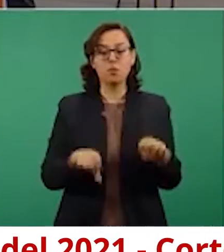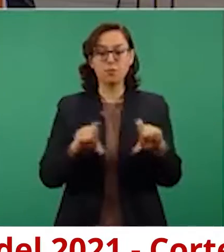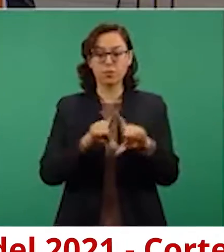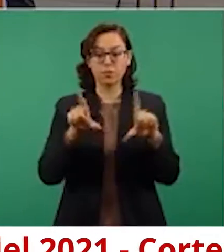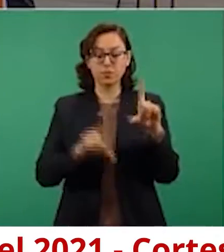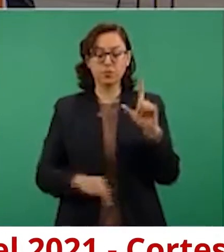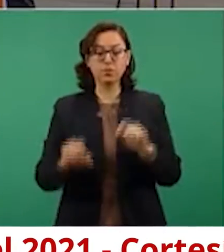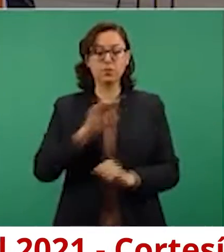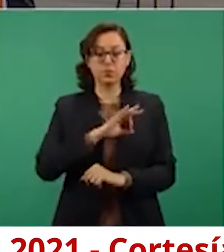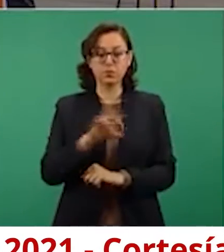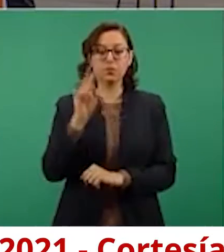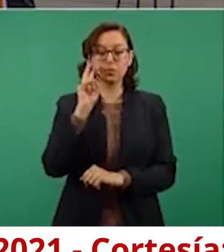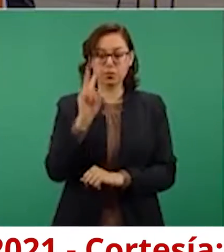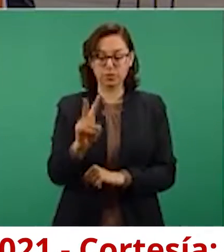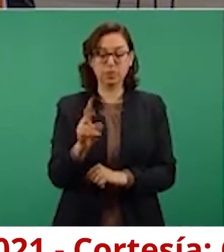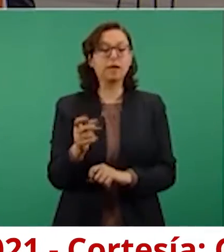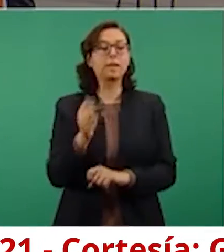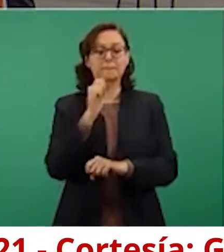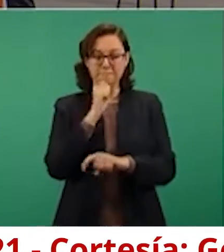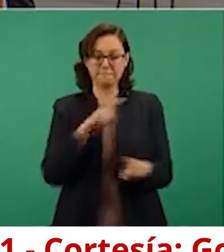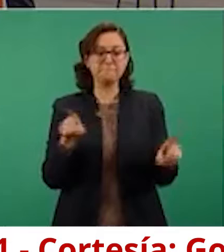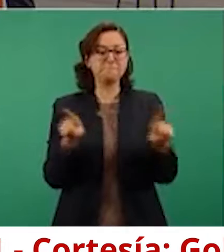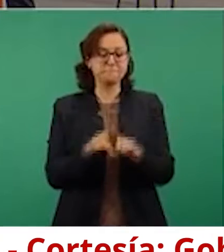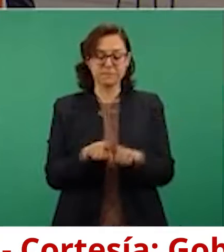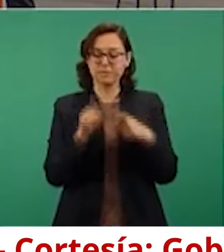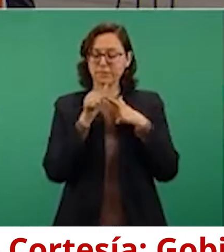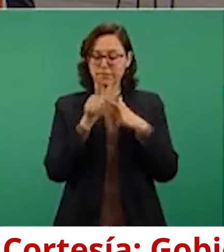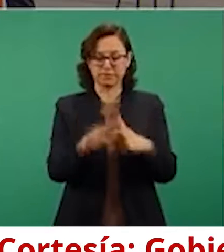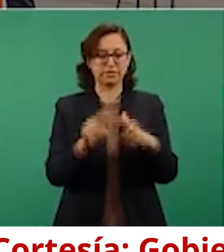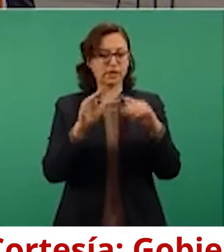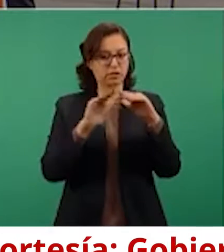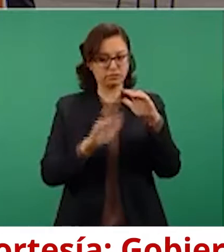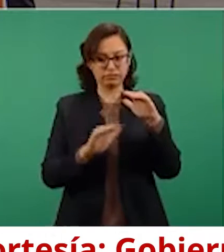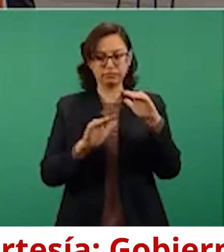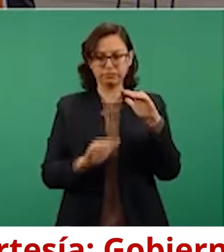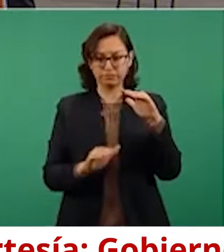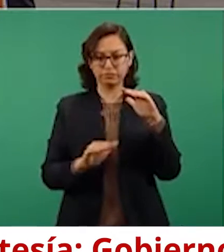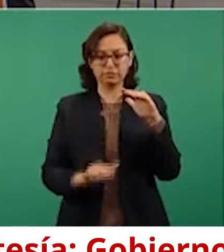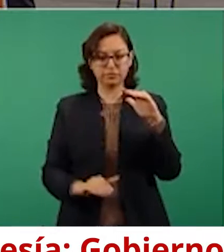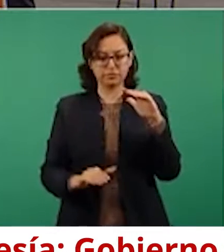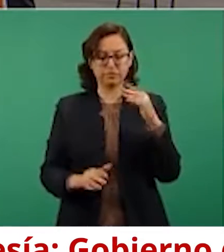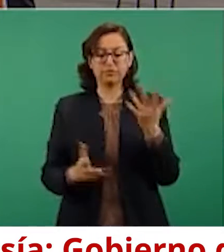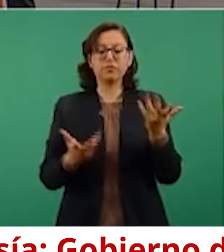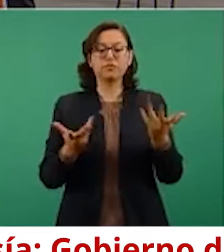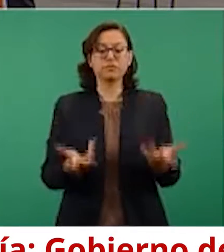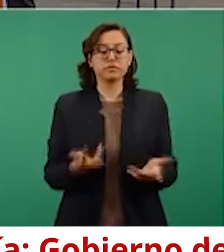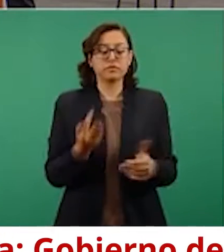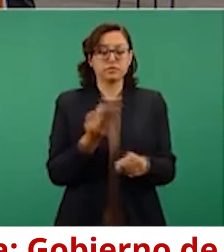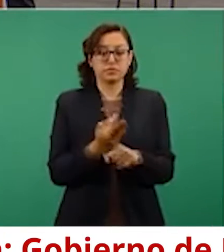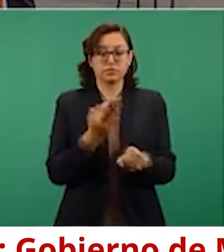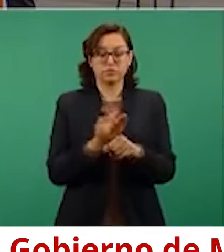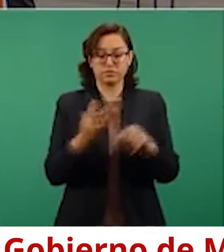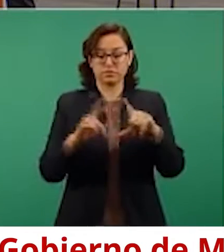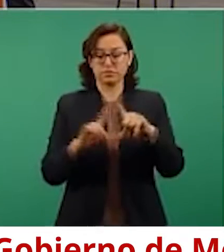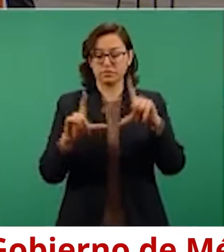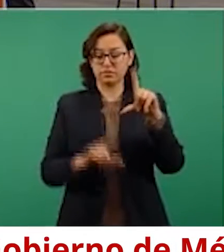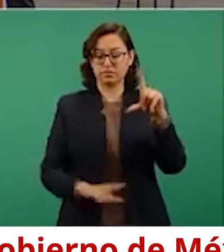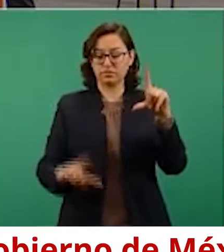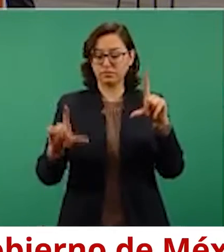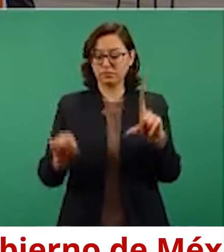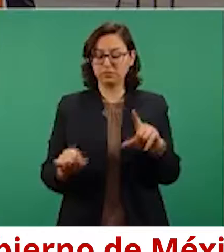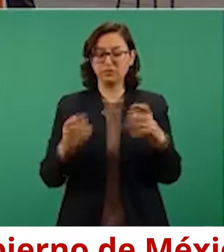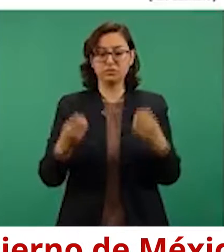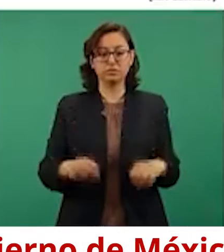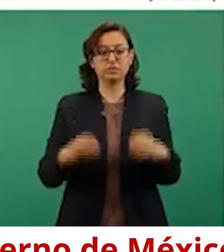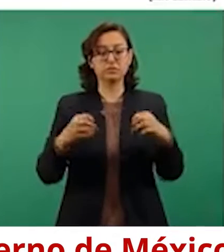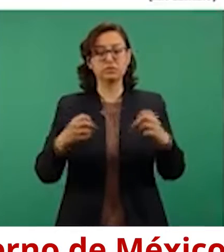como ustedes pueden ver, sigue una curva semejante a la anterior, donde tenemos la ocupación nacional prácticamente sin cambio